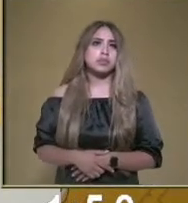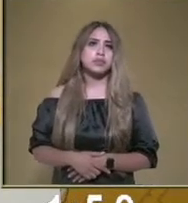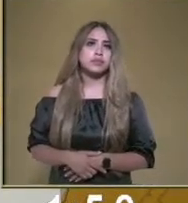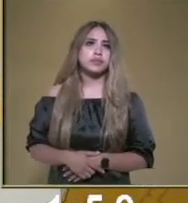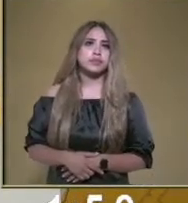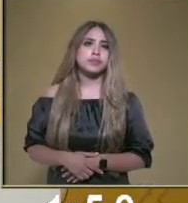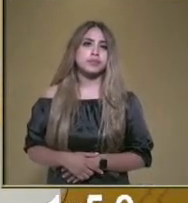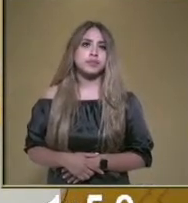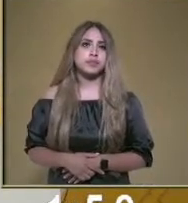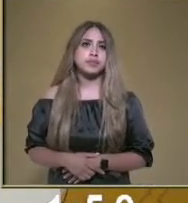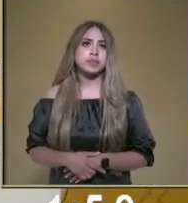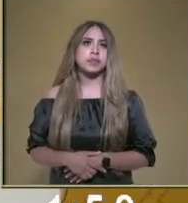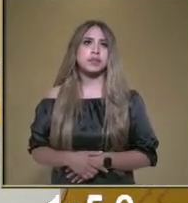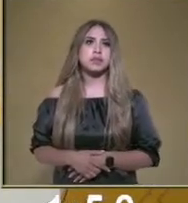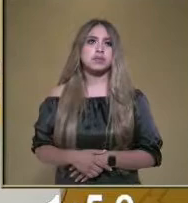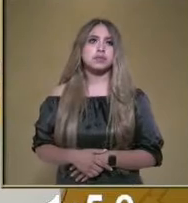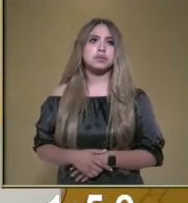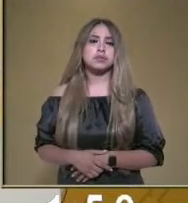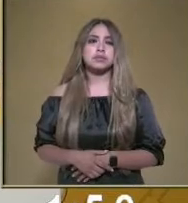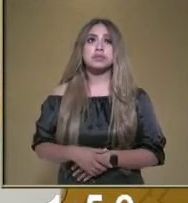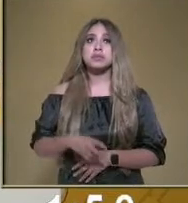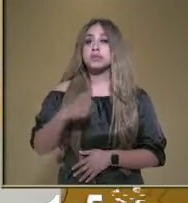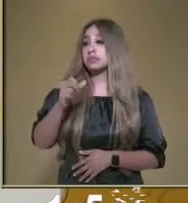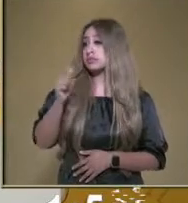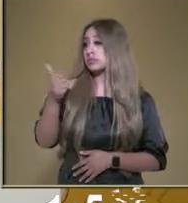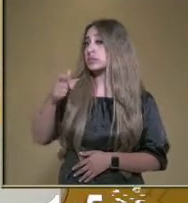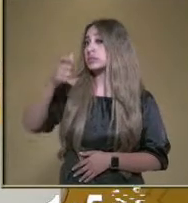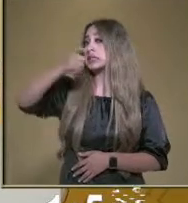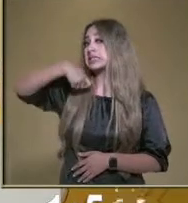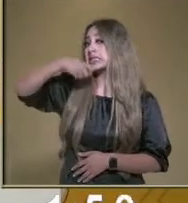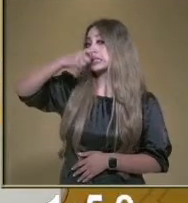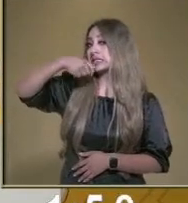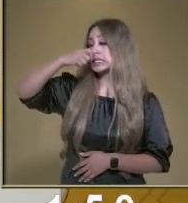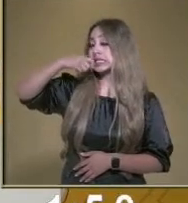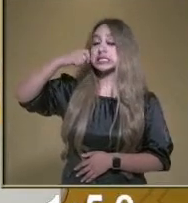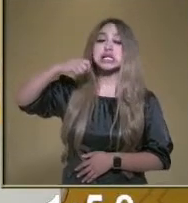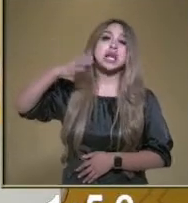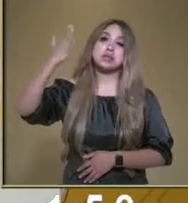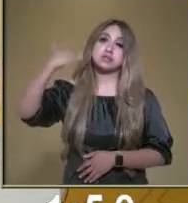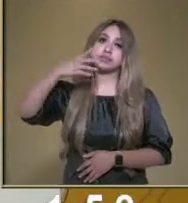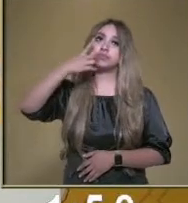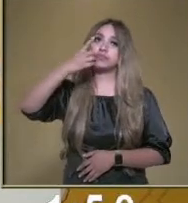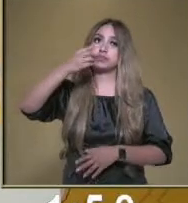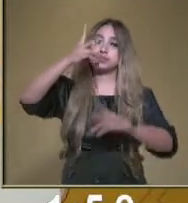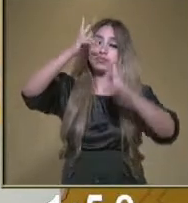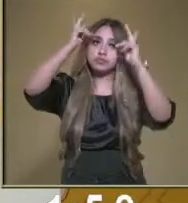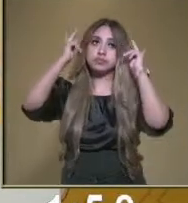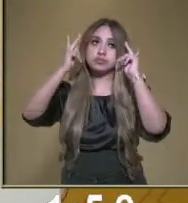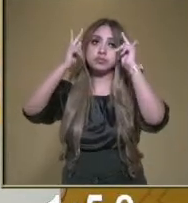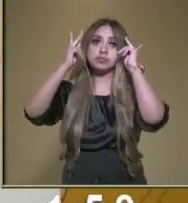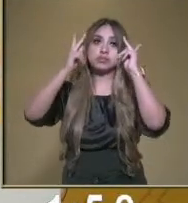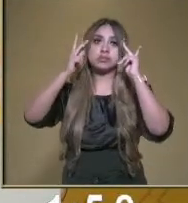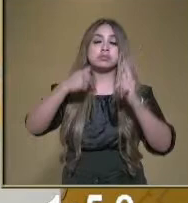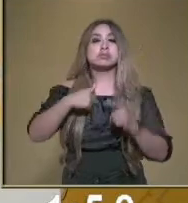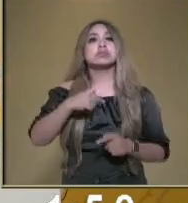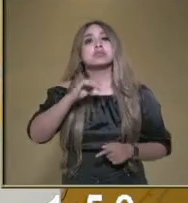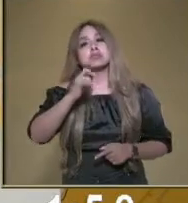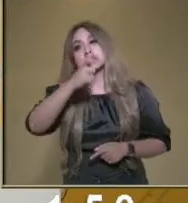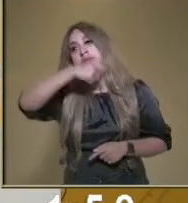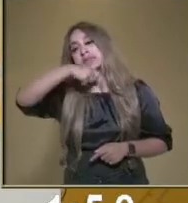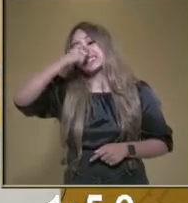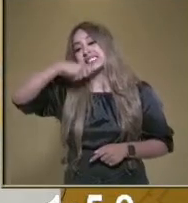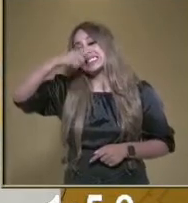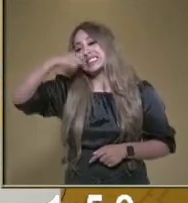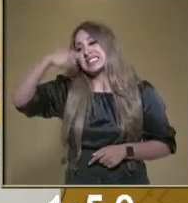maestra Imelda? Ah, pues es el aseo bucán. Como decía el príncipe, que tenemos que tallarnos los dientes, cepillarnos